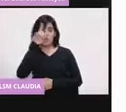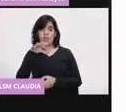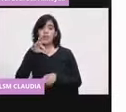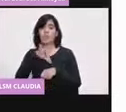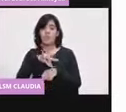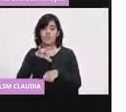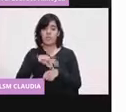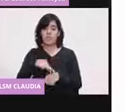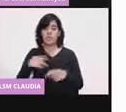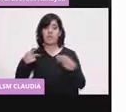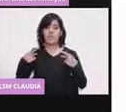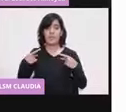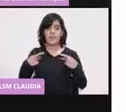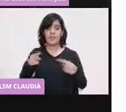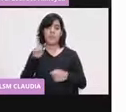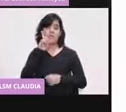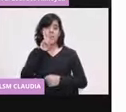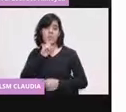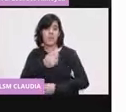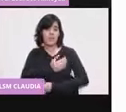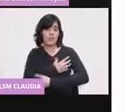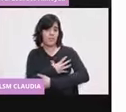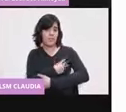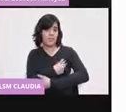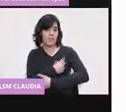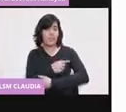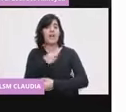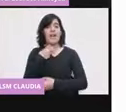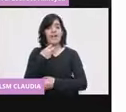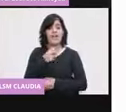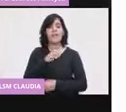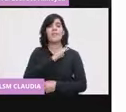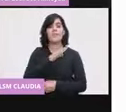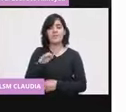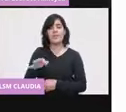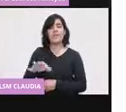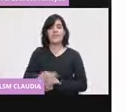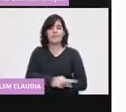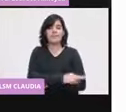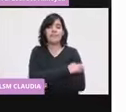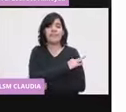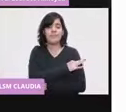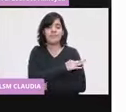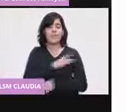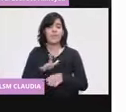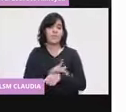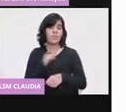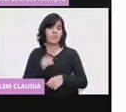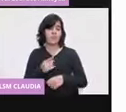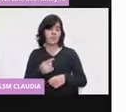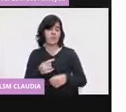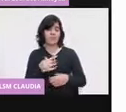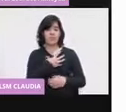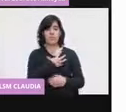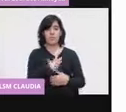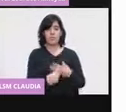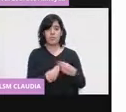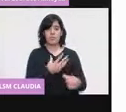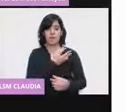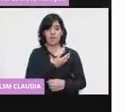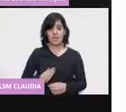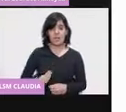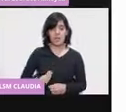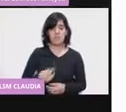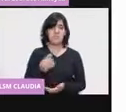lactando pueden recibir la vacuna porque lo único que le pueden transmitir al bebé son anticuerpos y eso está